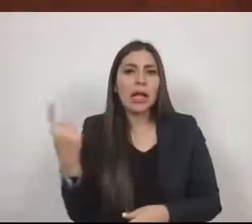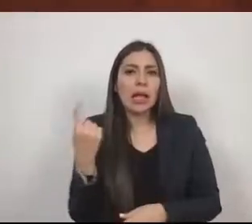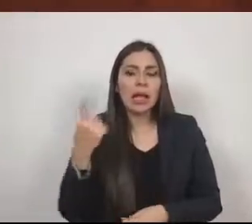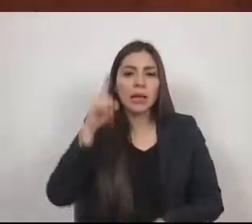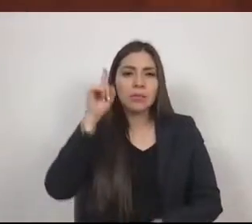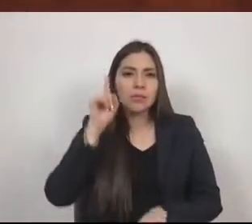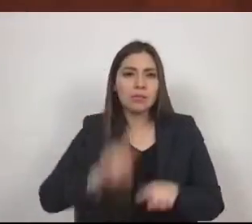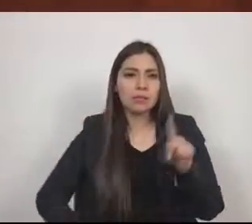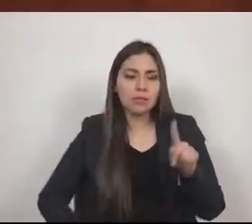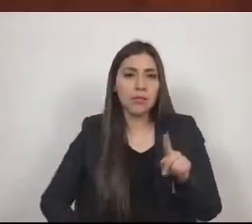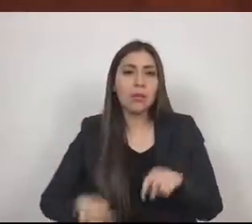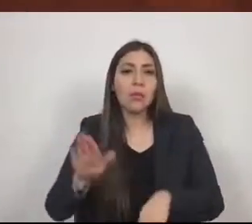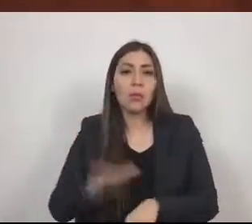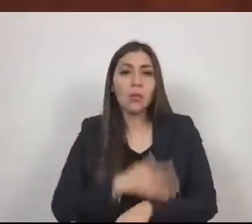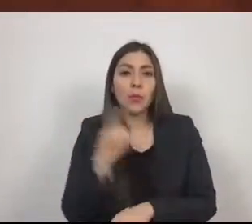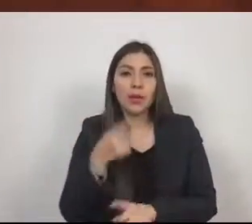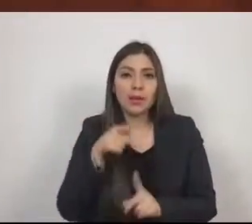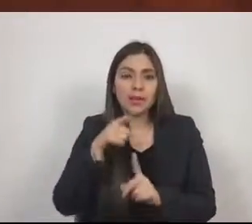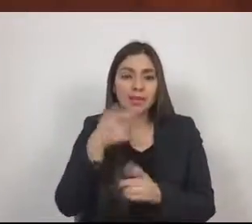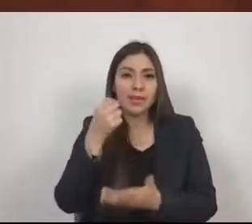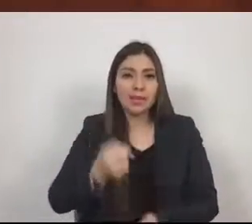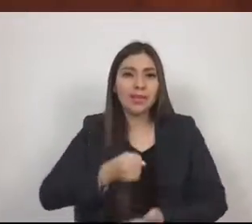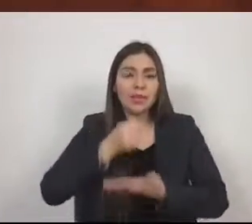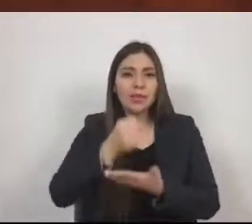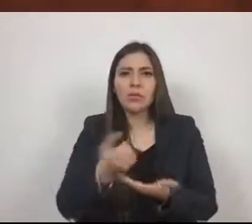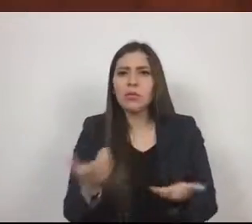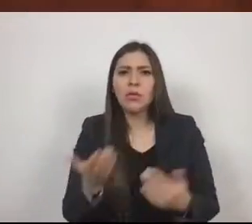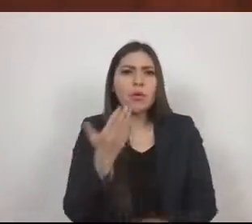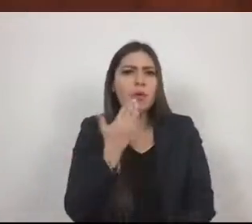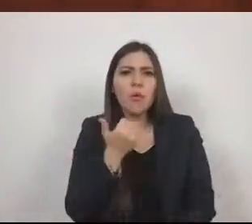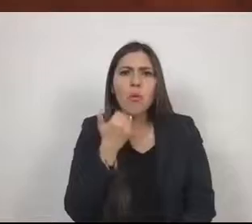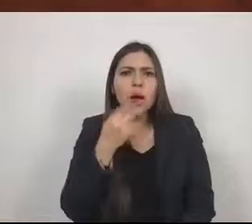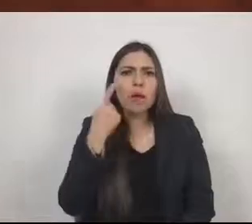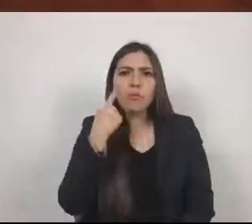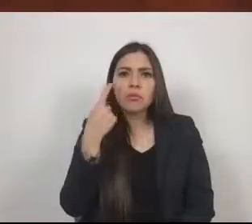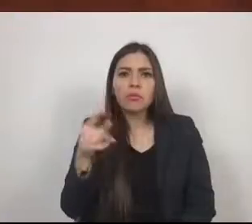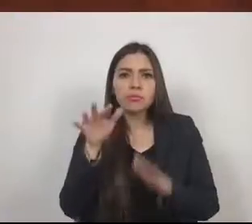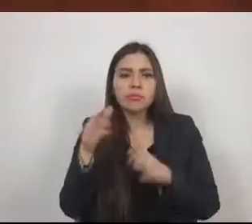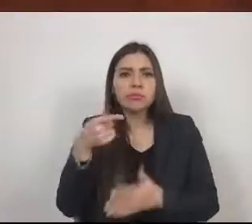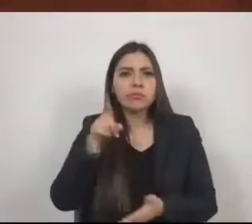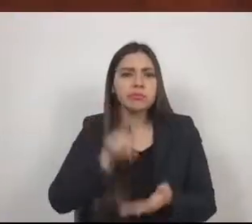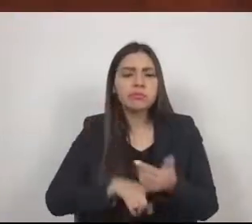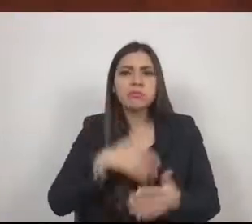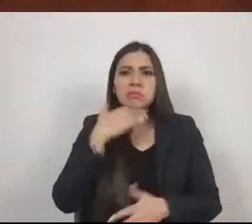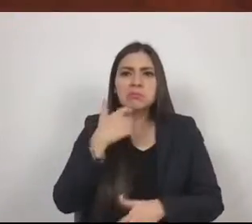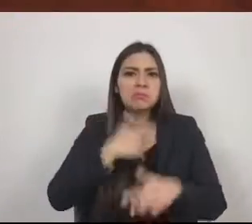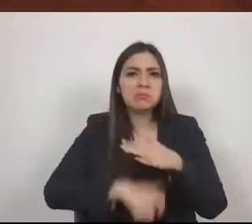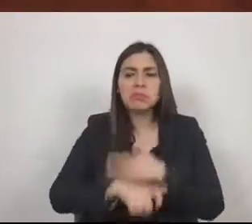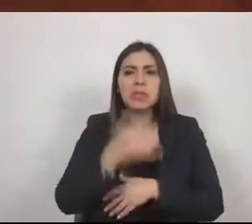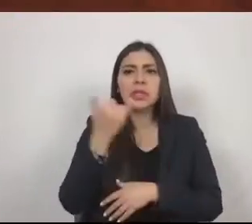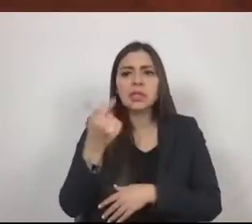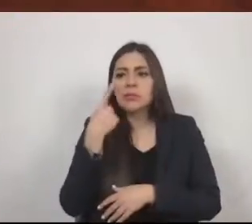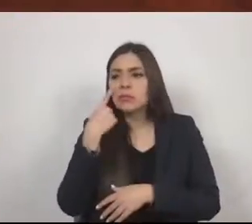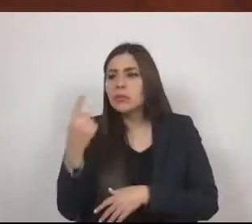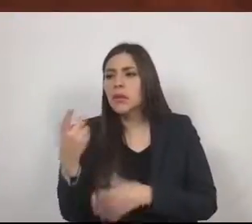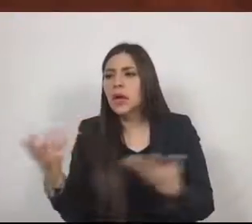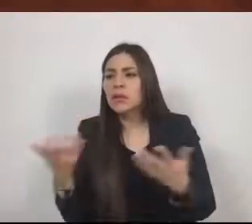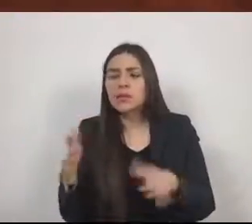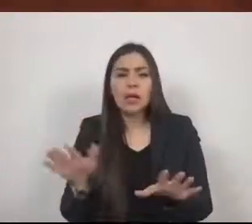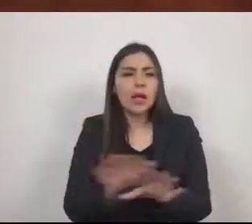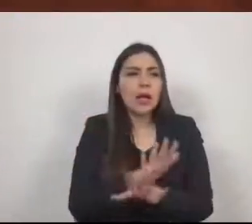caso del Fondo Metropolitano no hubo aspectos de corrupción y se habían logrado ajustes importantes que lo